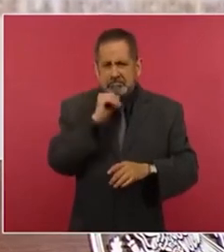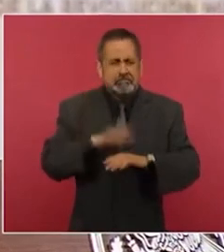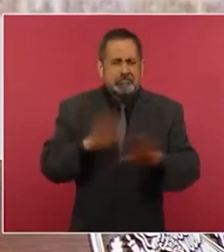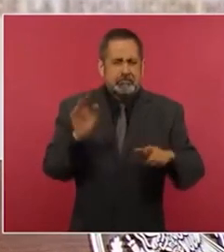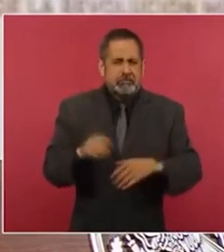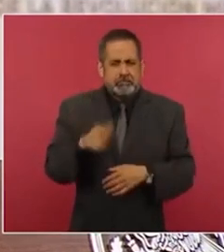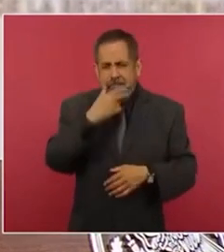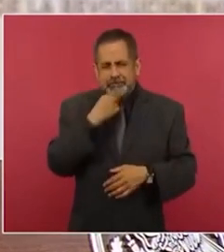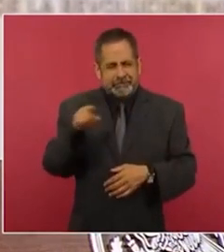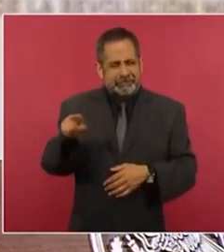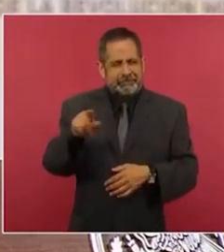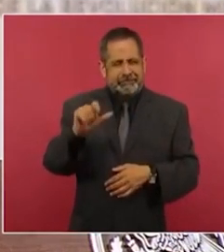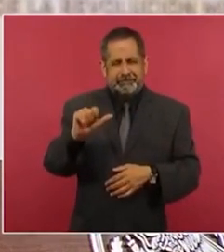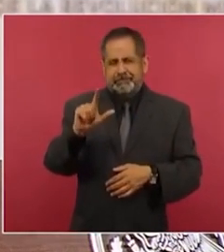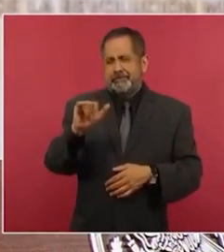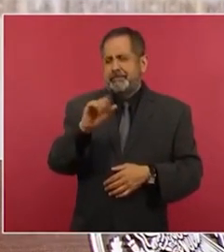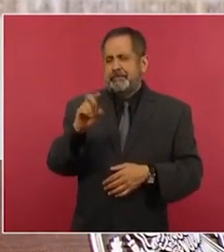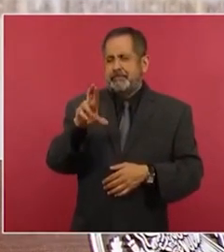germanero